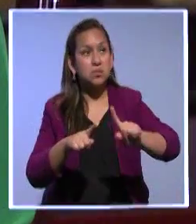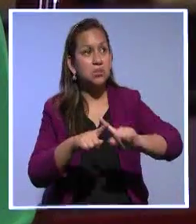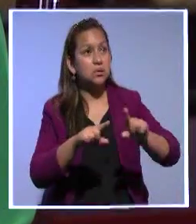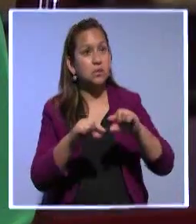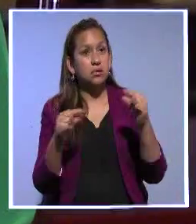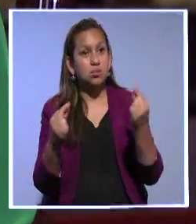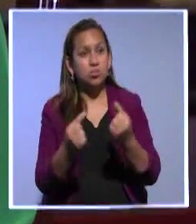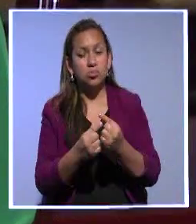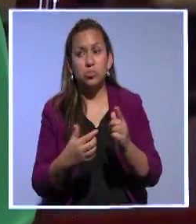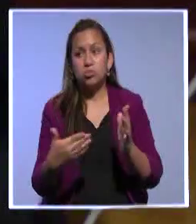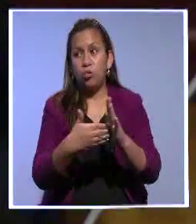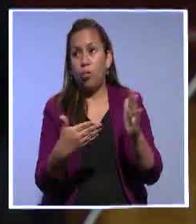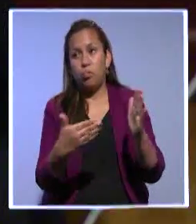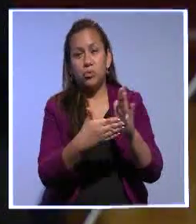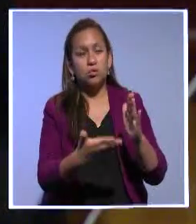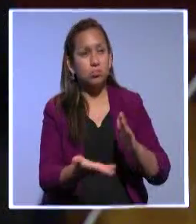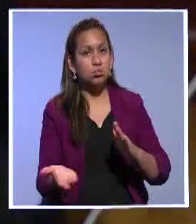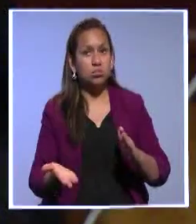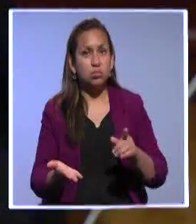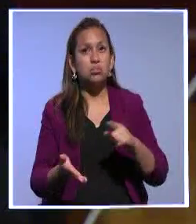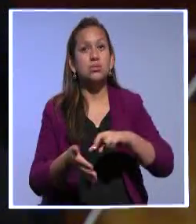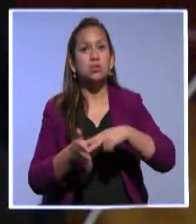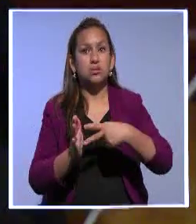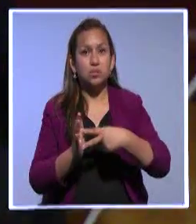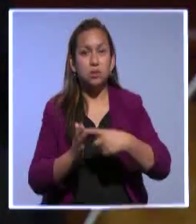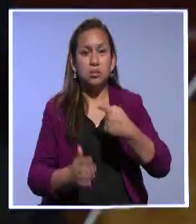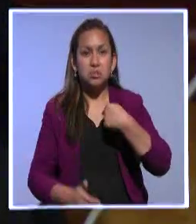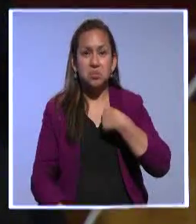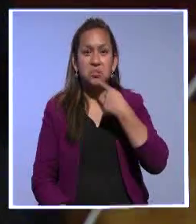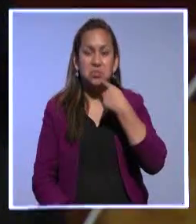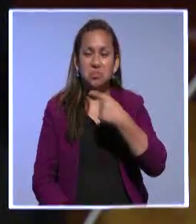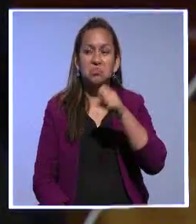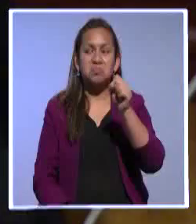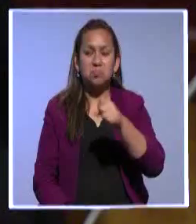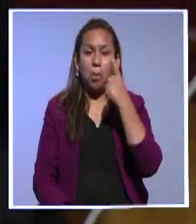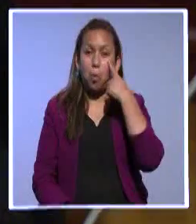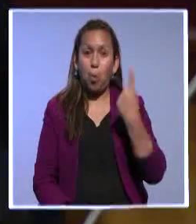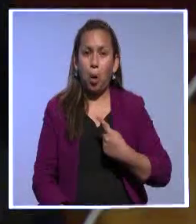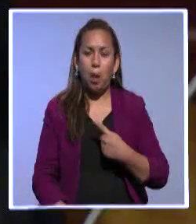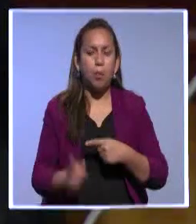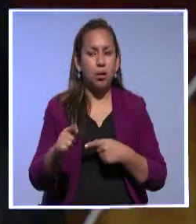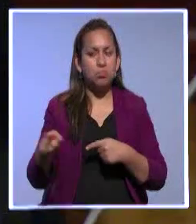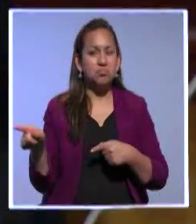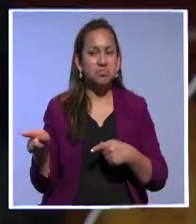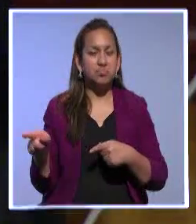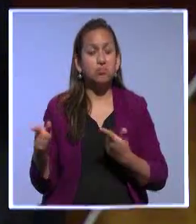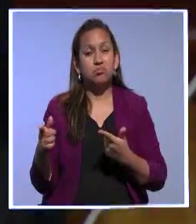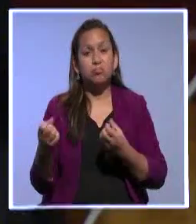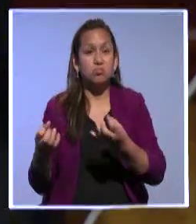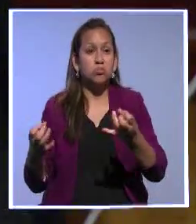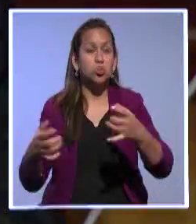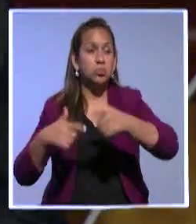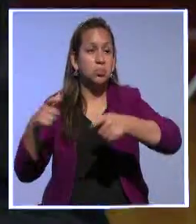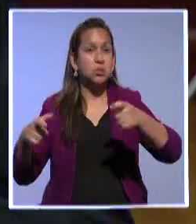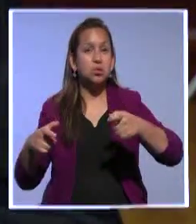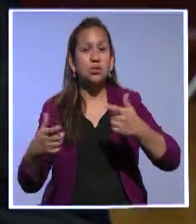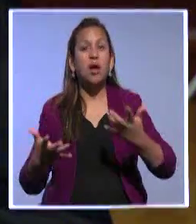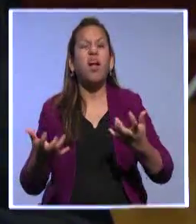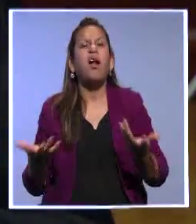ser concretos, demuestra claramente lo que estoy afirmando. De que hay personas que sobre todo les interesan sus